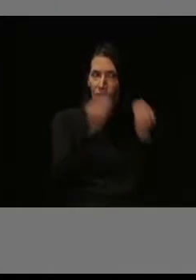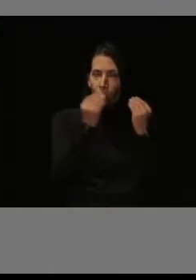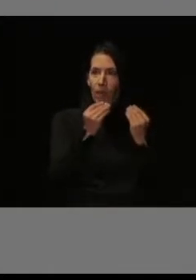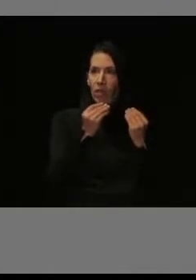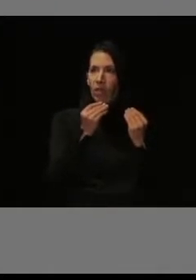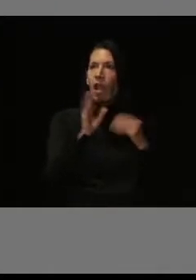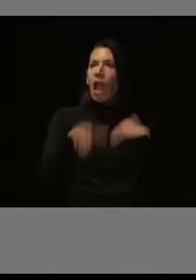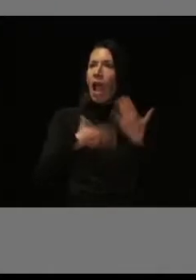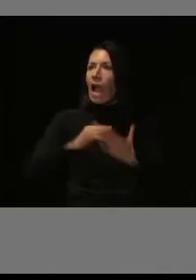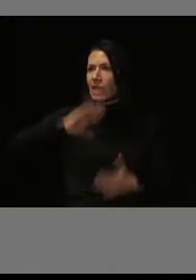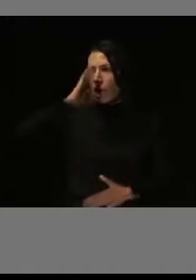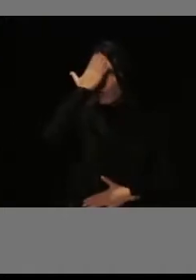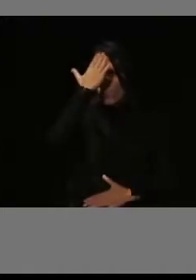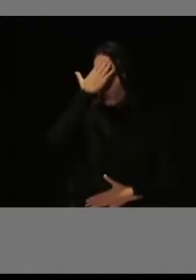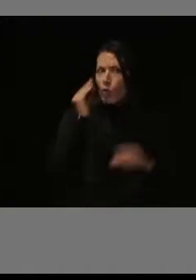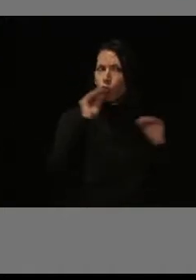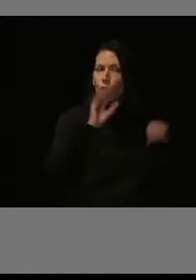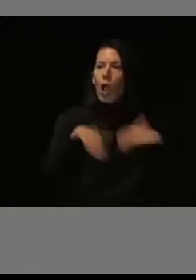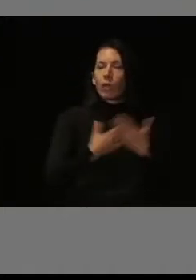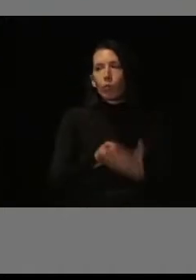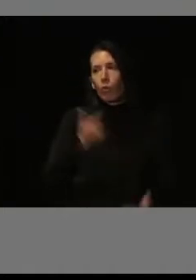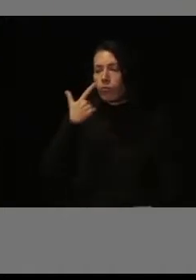Los tutores de Afanias estuvieron muy encima.